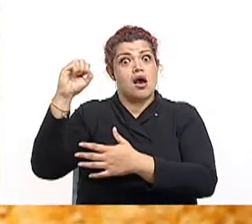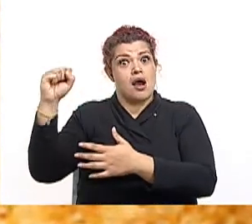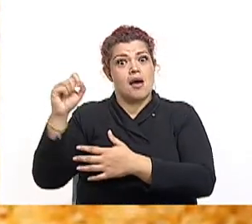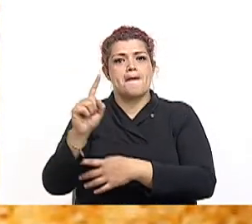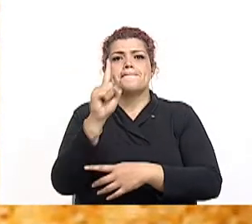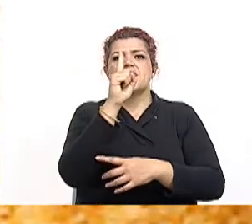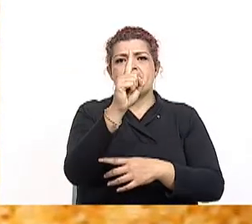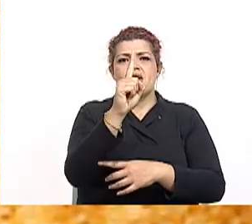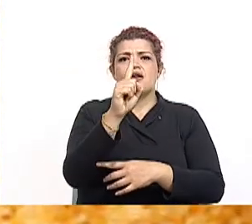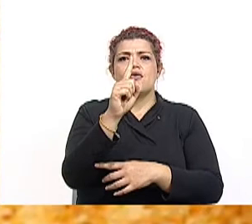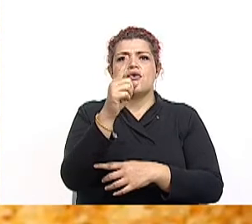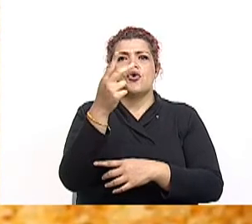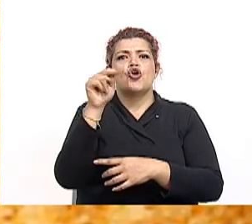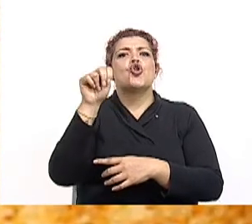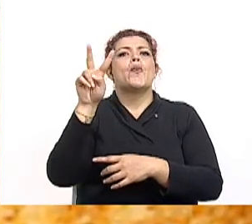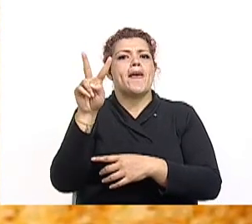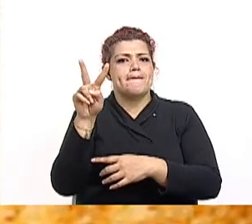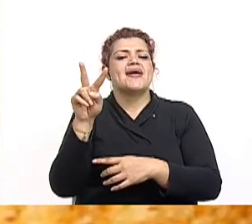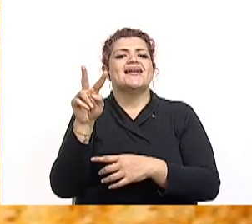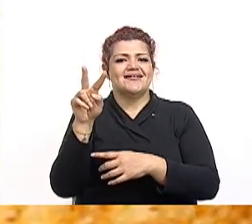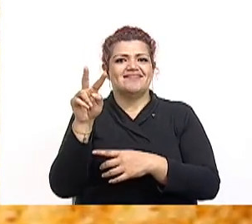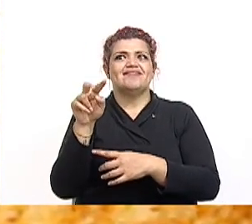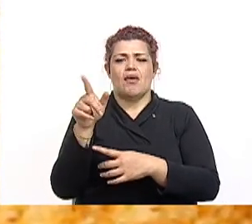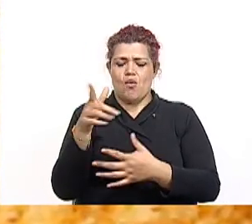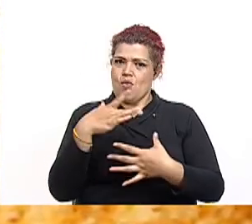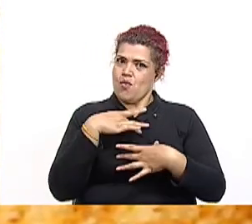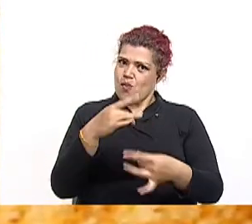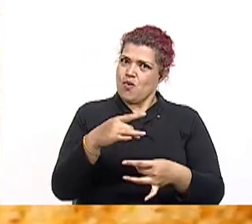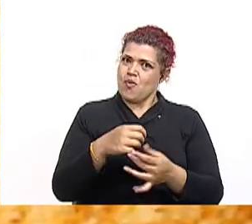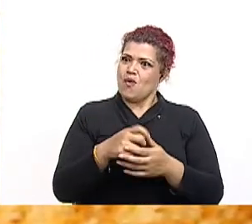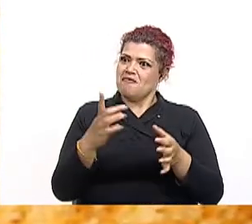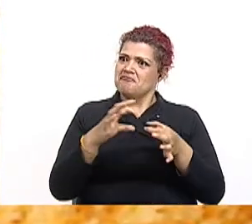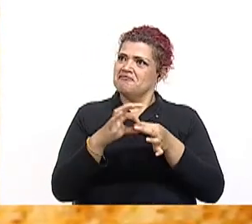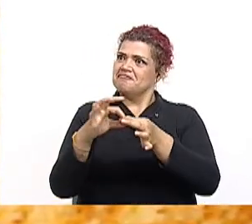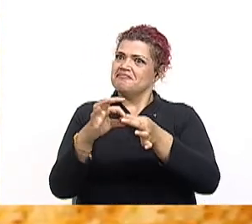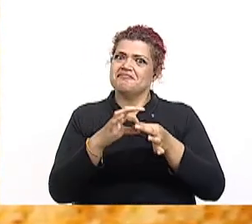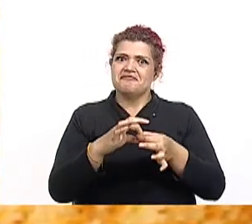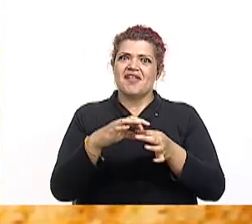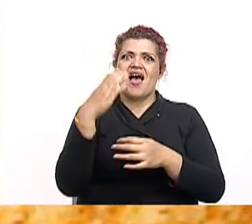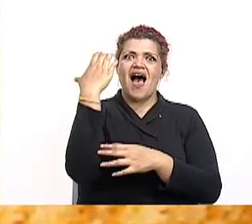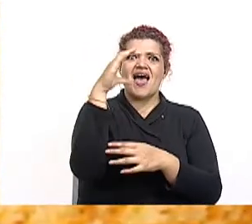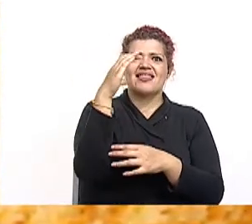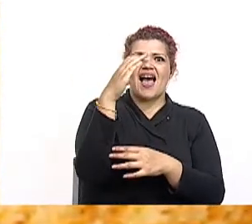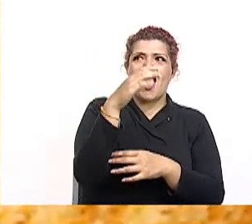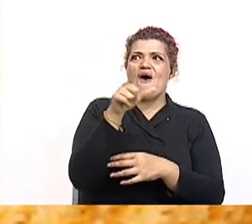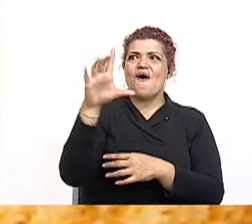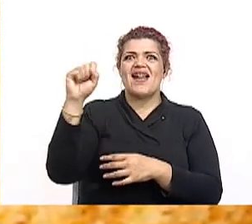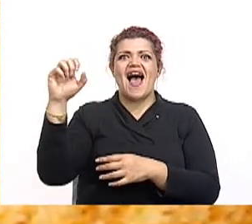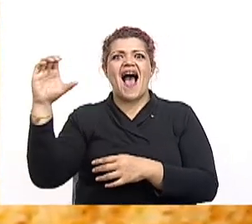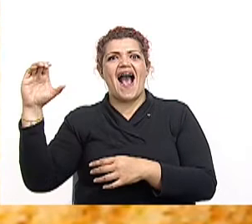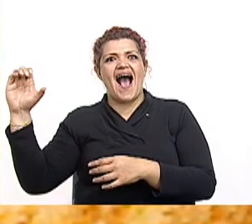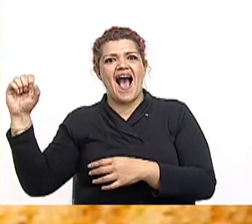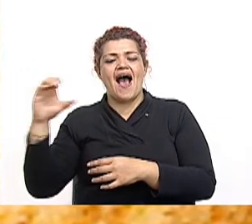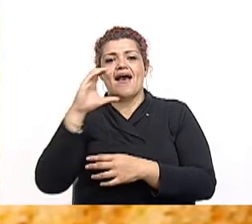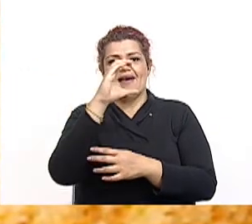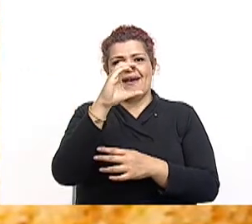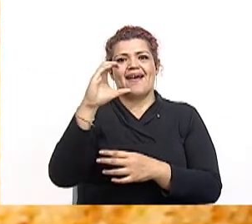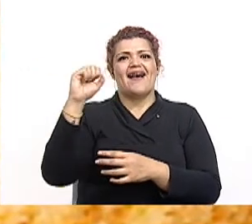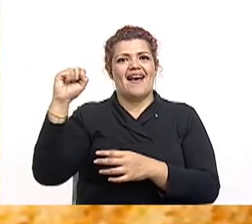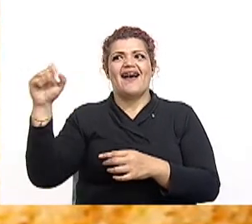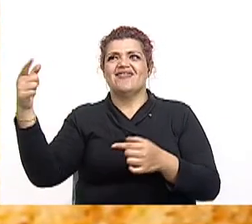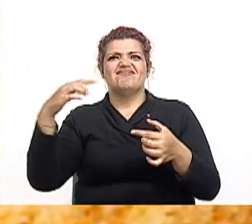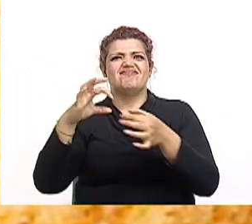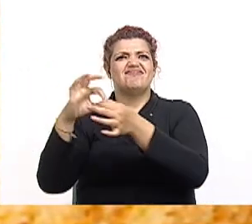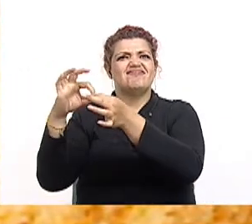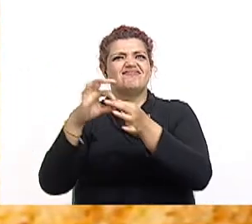de noviembre. Miren qué interesante, ¿ah? Una relación entre el Club Sport Cartaginés y la Caja Costarricense del Seguro Social. Por